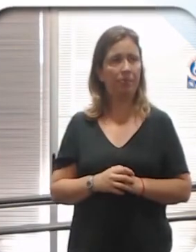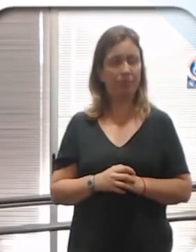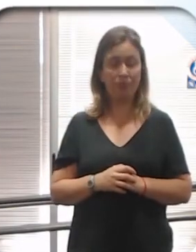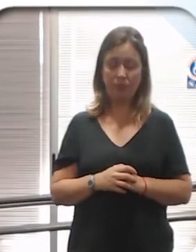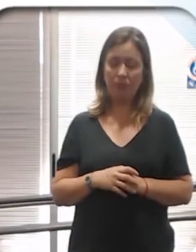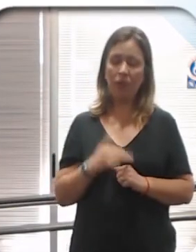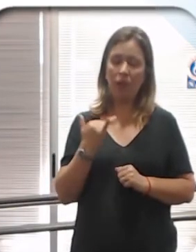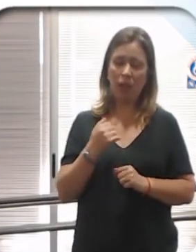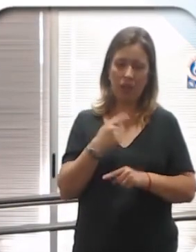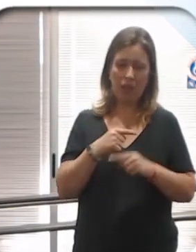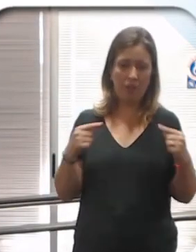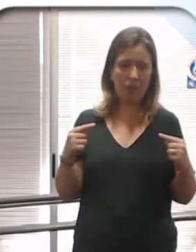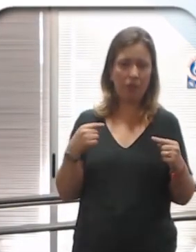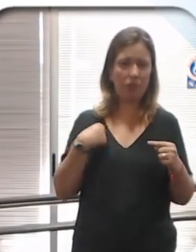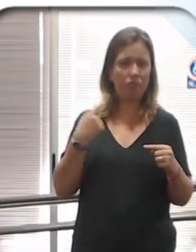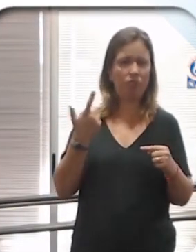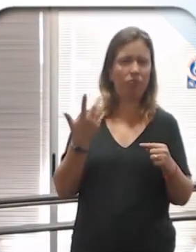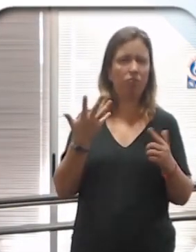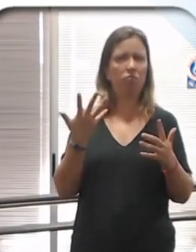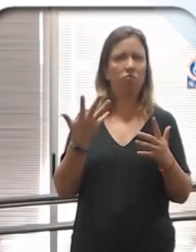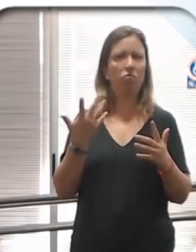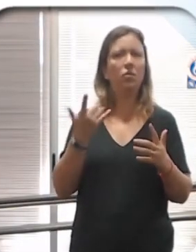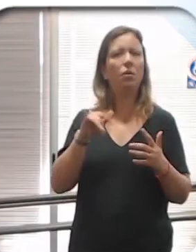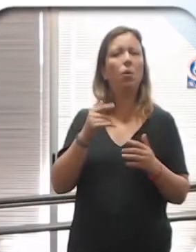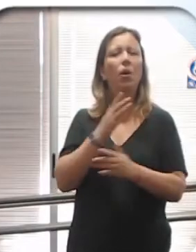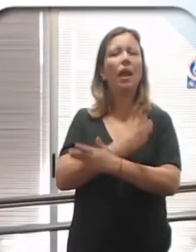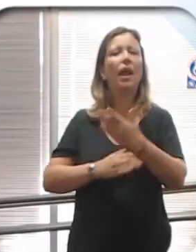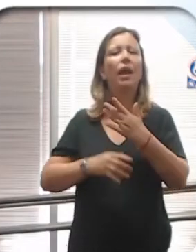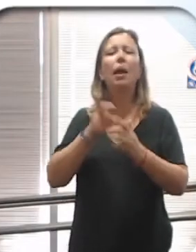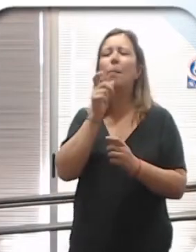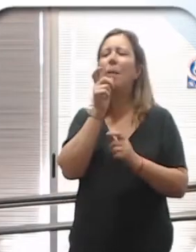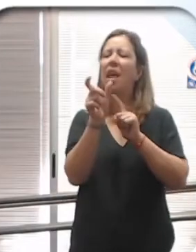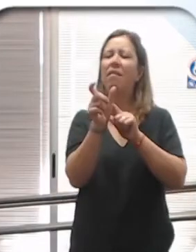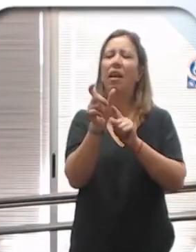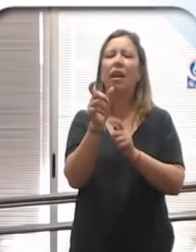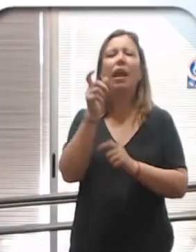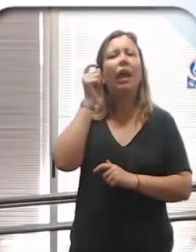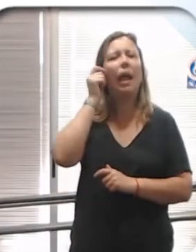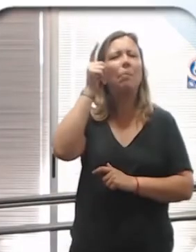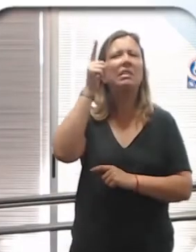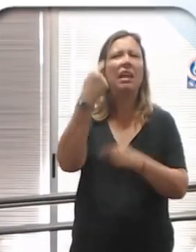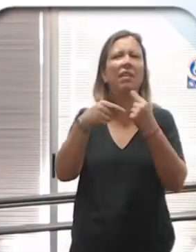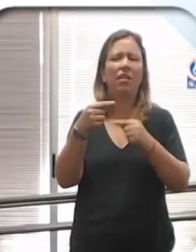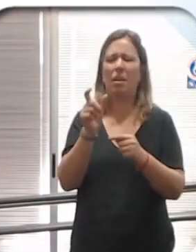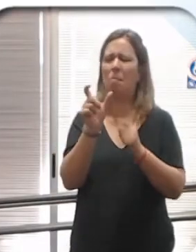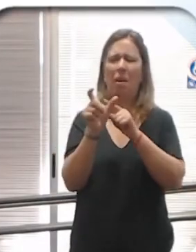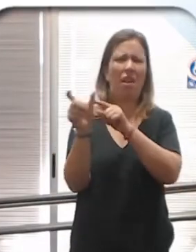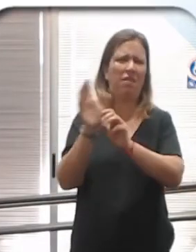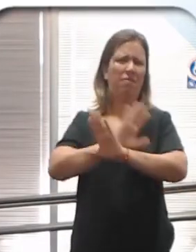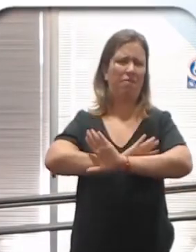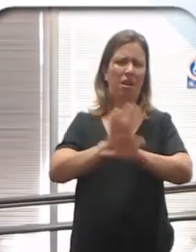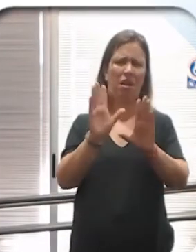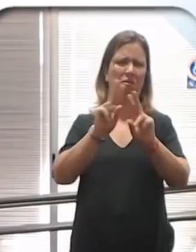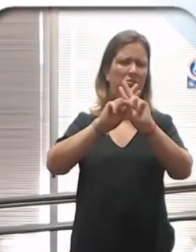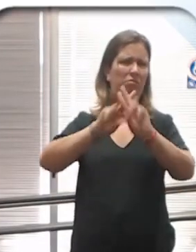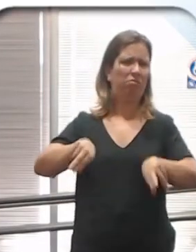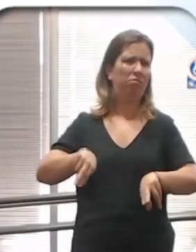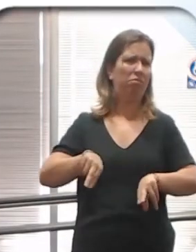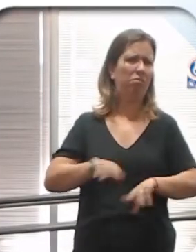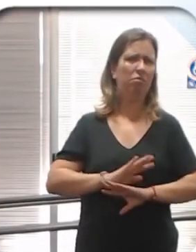Varias cosas me hicieron ruido. Una, diferente. No, no existe más capacidad diferente, ¿está?